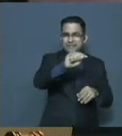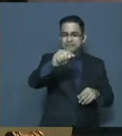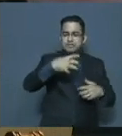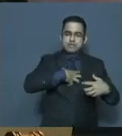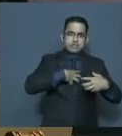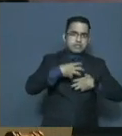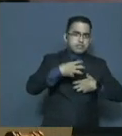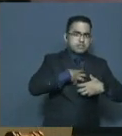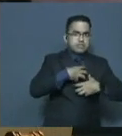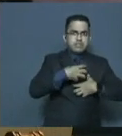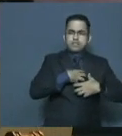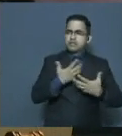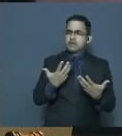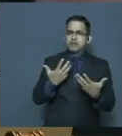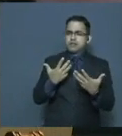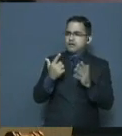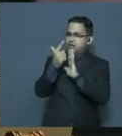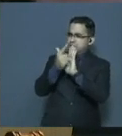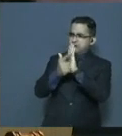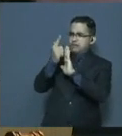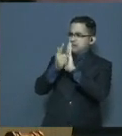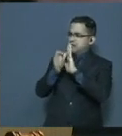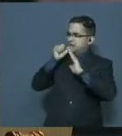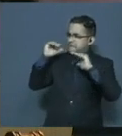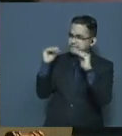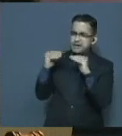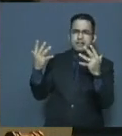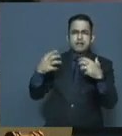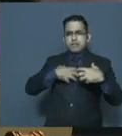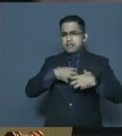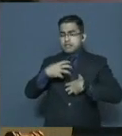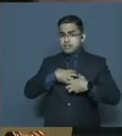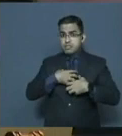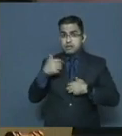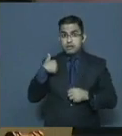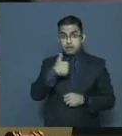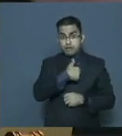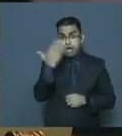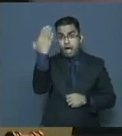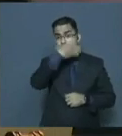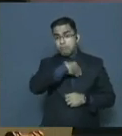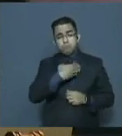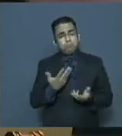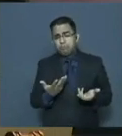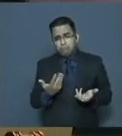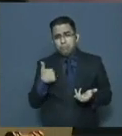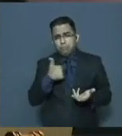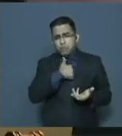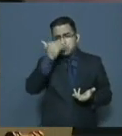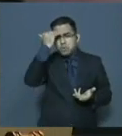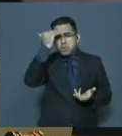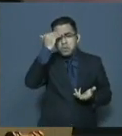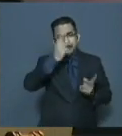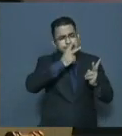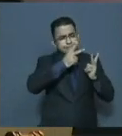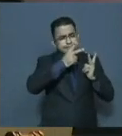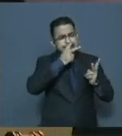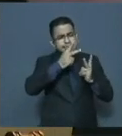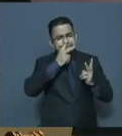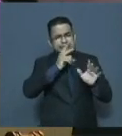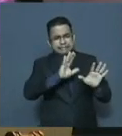afectadas por la incorrecta aplicación de las leyes. Desventajas fruto de situaciones cuestionables o vías de hechos.